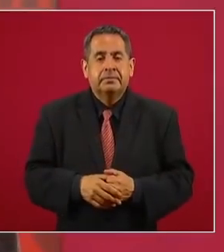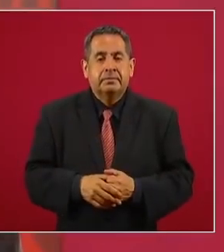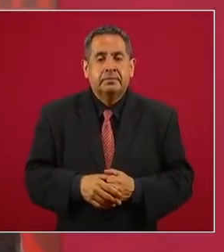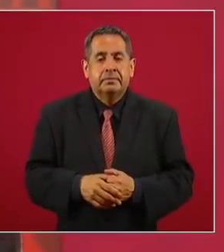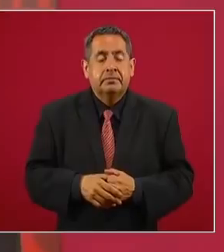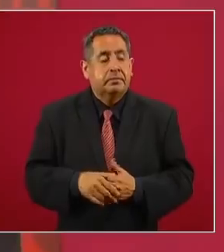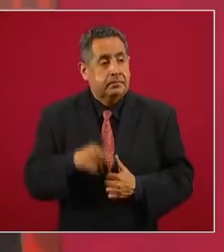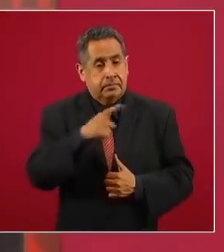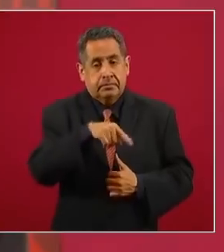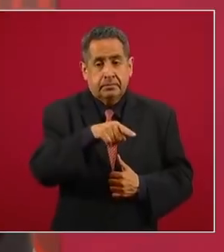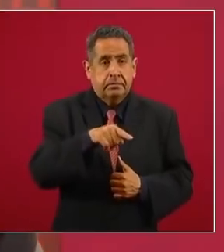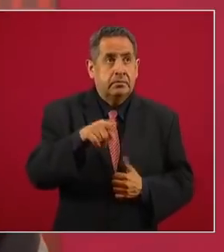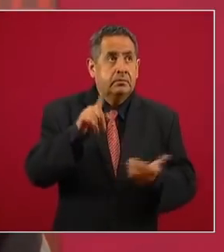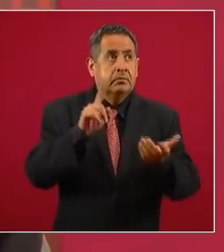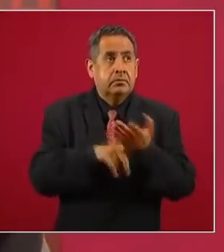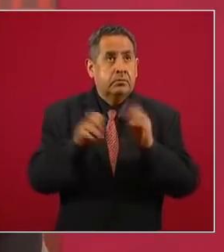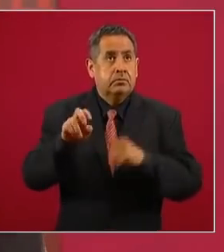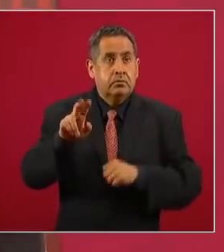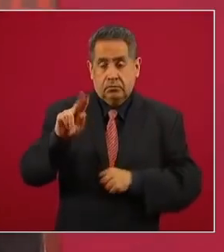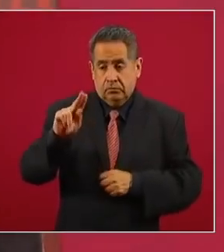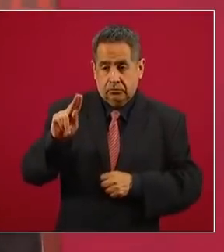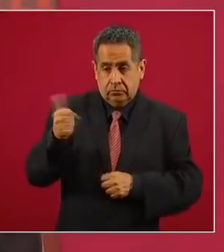Eso fue en el 86.